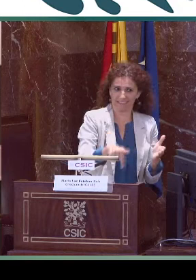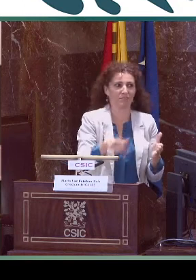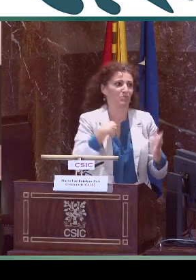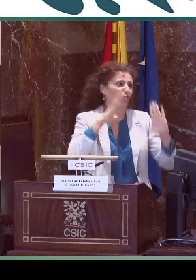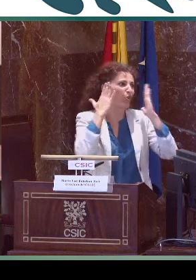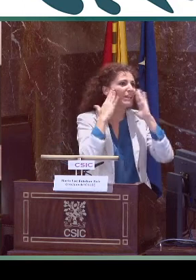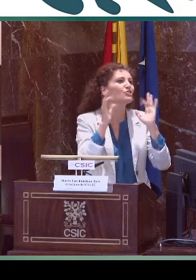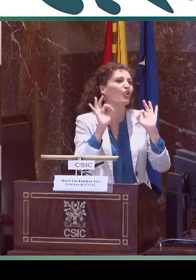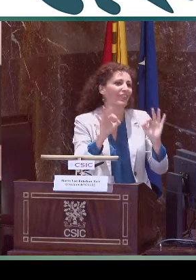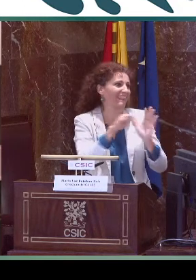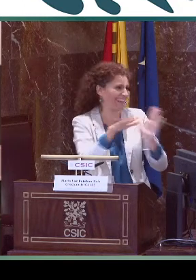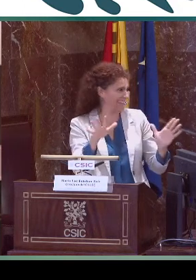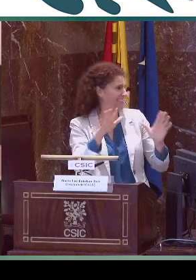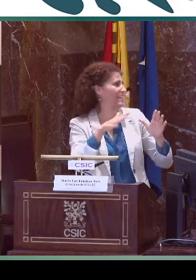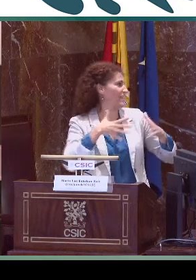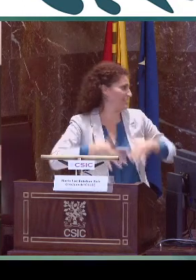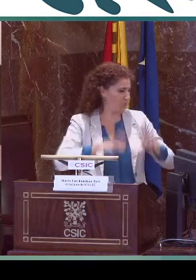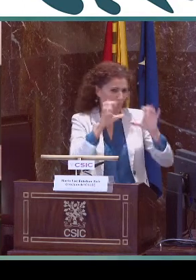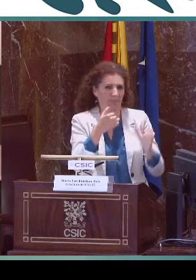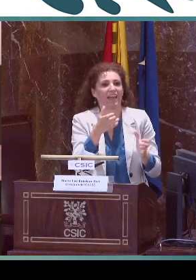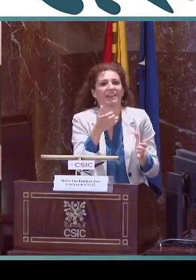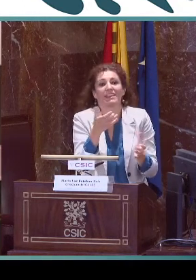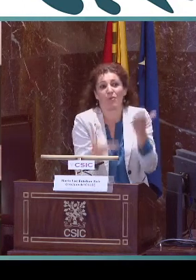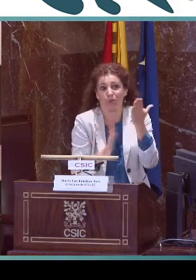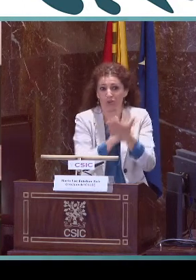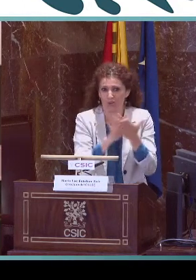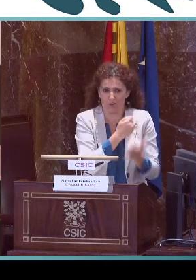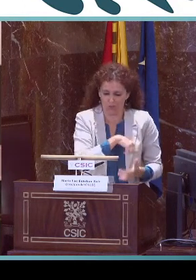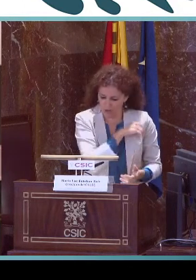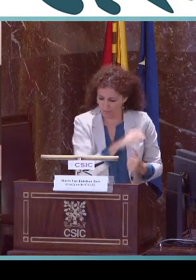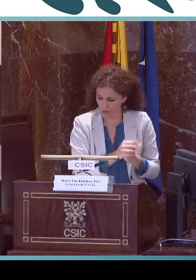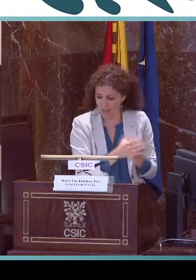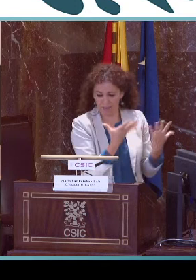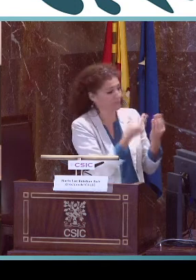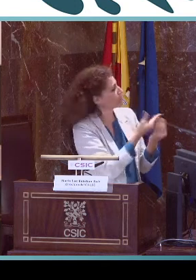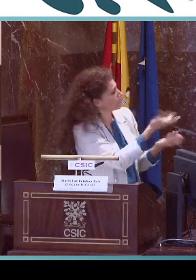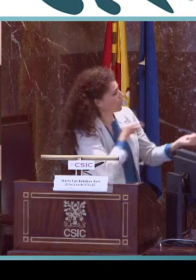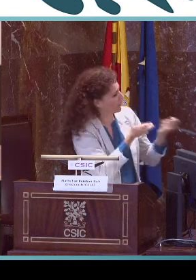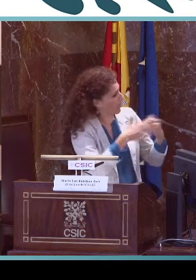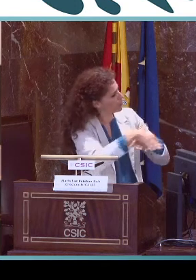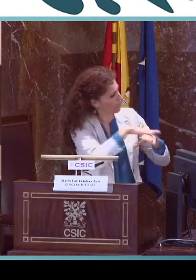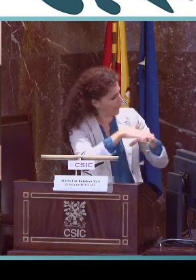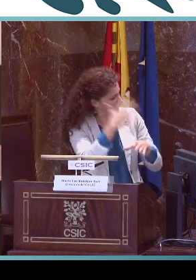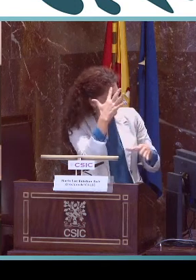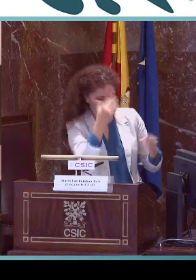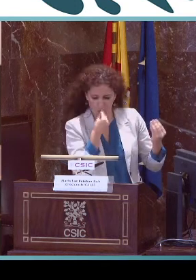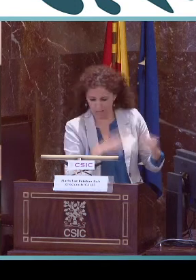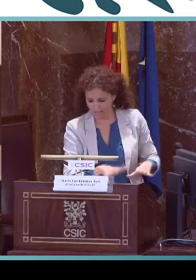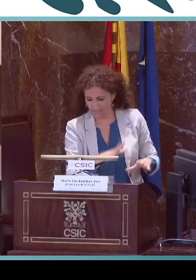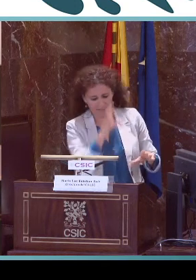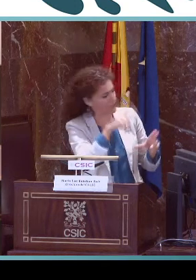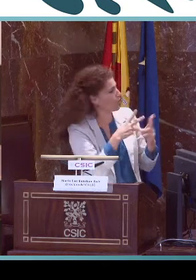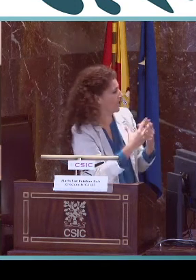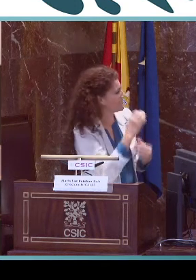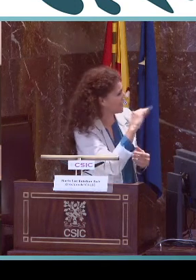Comenzamos este congreso en esta sede, en la sede del CSIC, un congreso sobre el aprendizaje, adquisición y evaluación de la lengua de